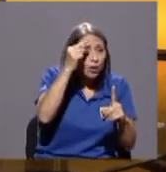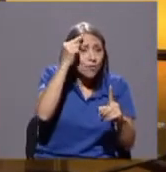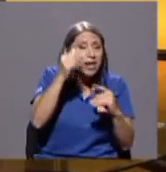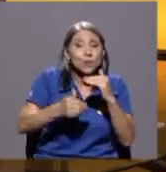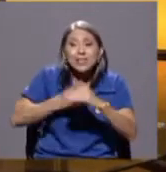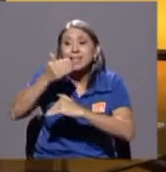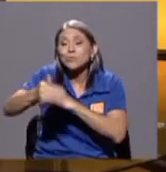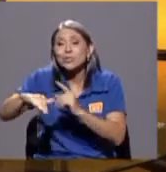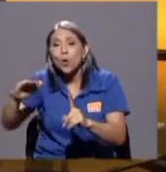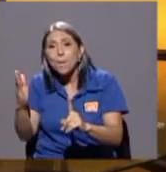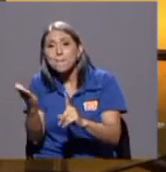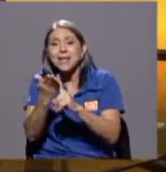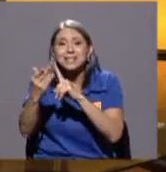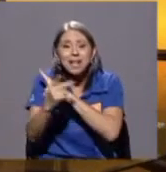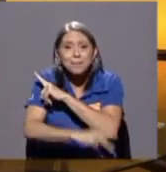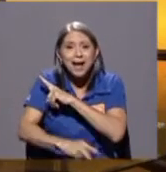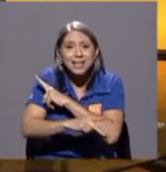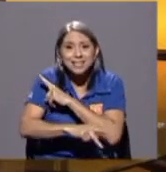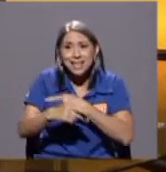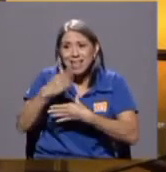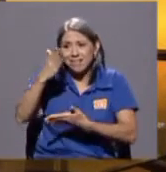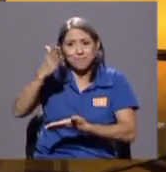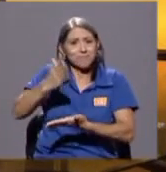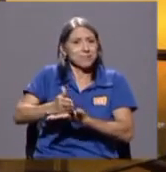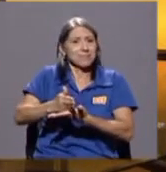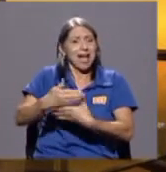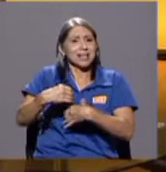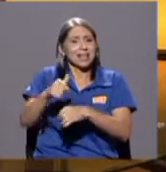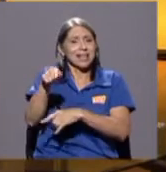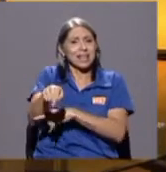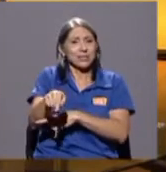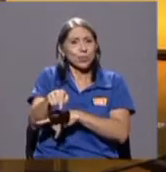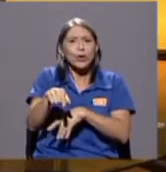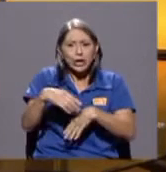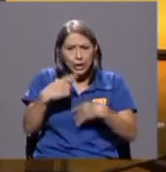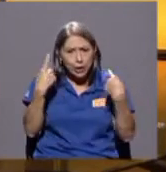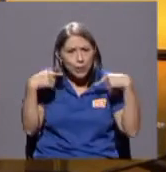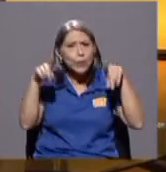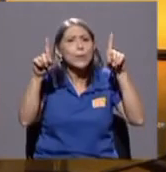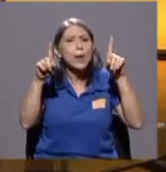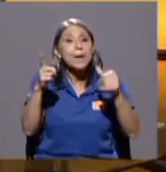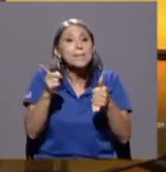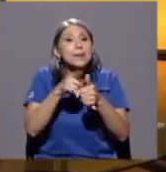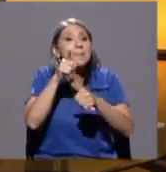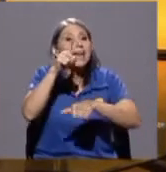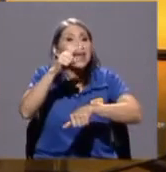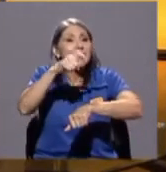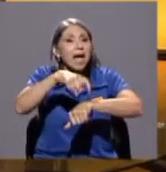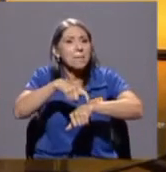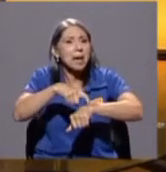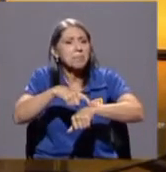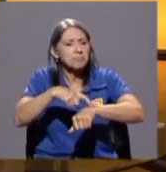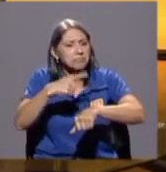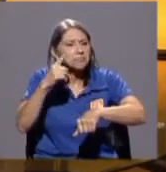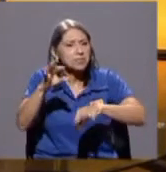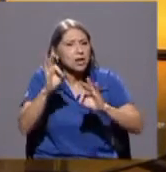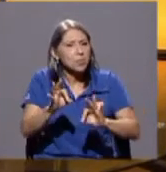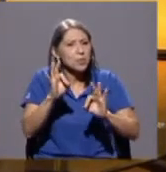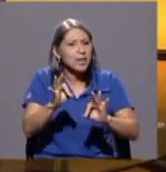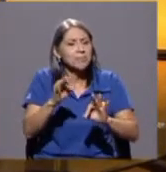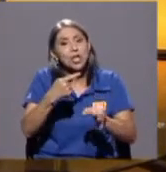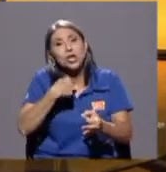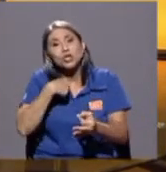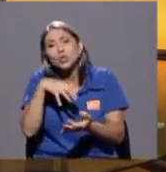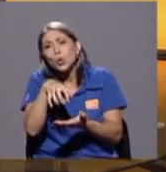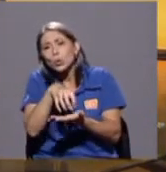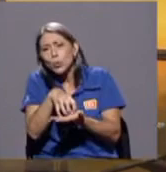de hacer esto y quien lo ejecuta en la primera etapa que me parece que salió muy bien tengo algunas dudas de algunos de los